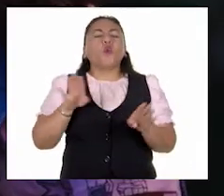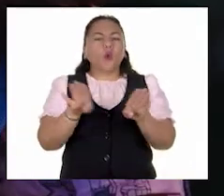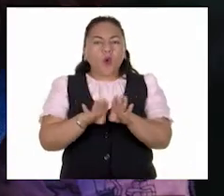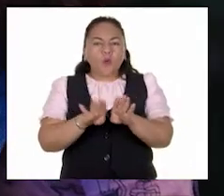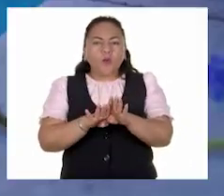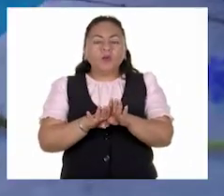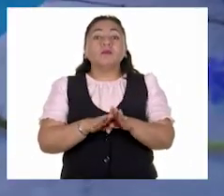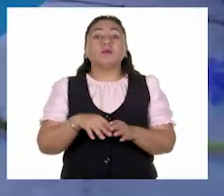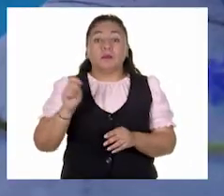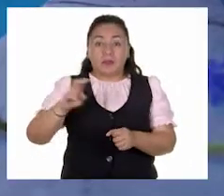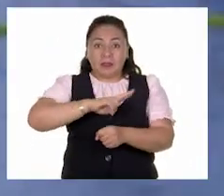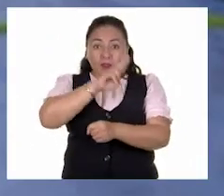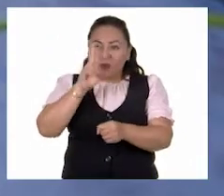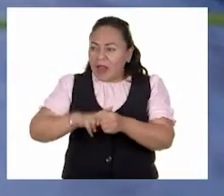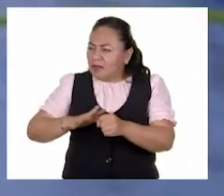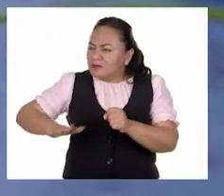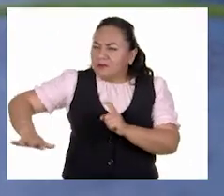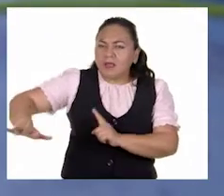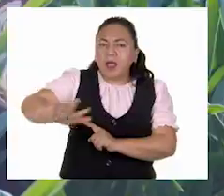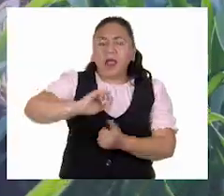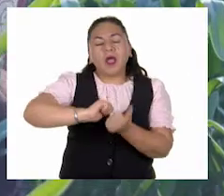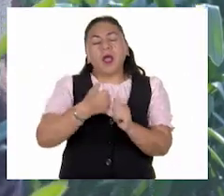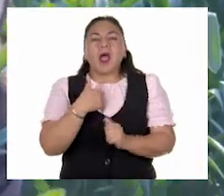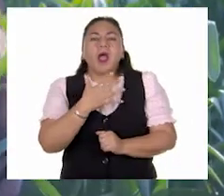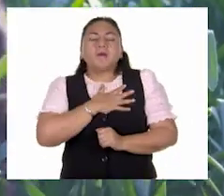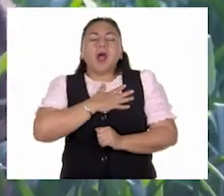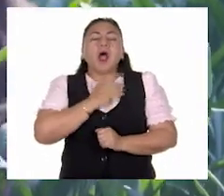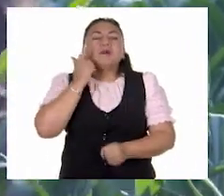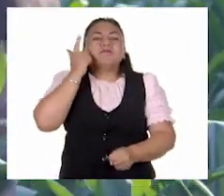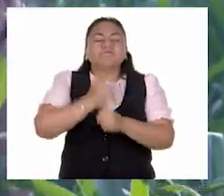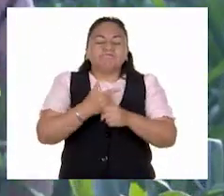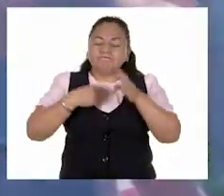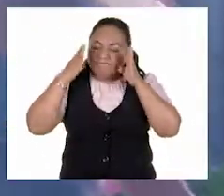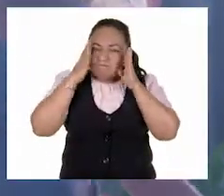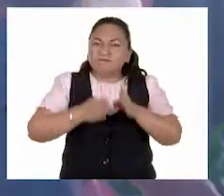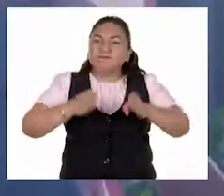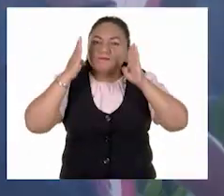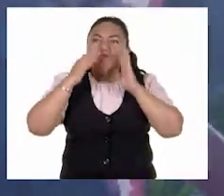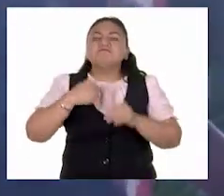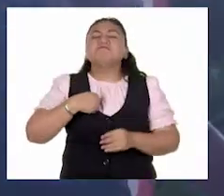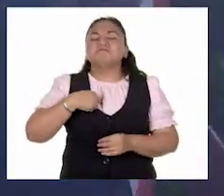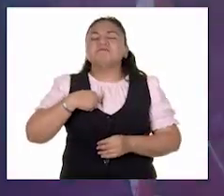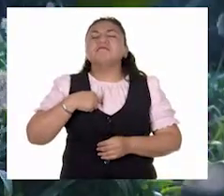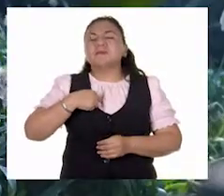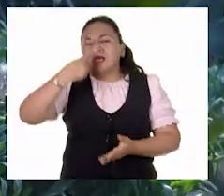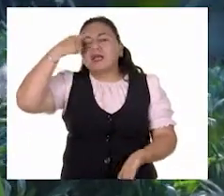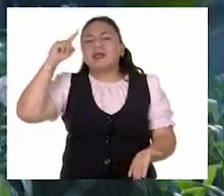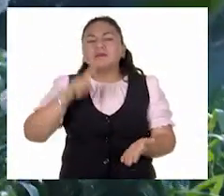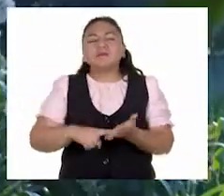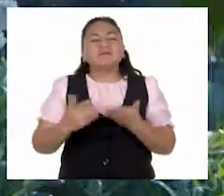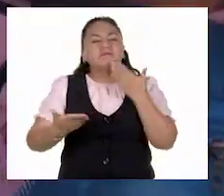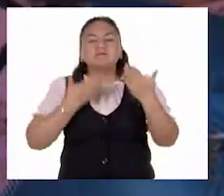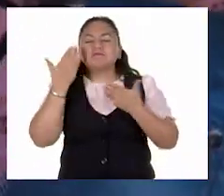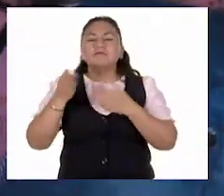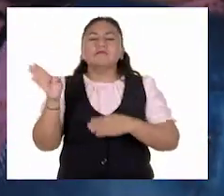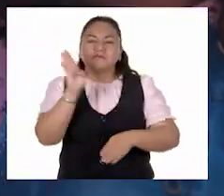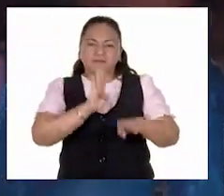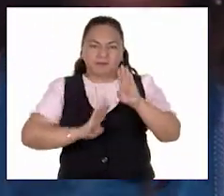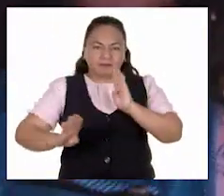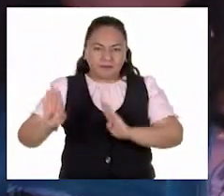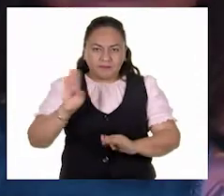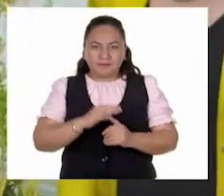Conocer la naturaleza me hizo amarla y encontrar mi vocación para más grande decir, creo que lo mío es estudiar biología.